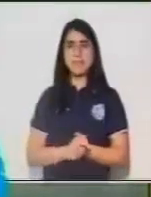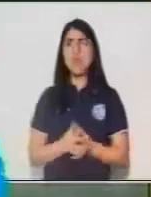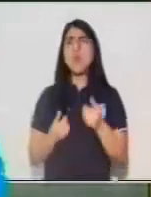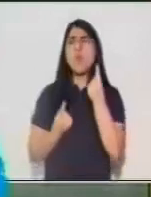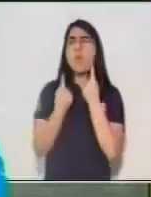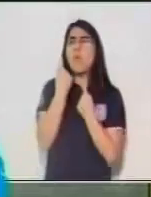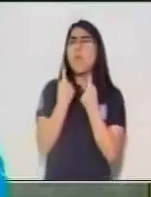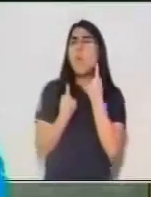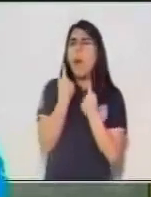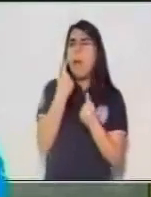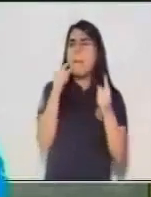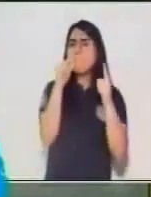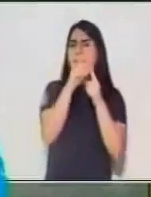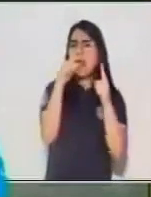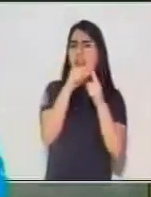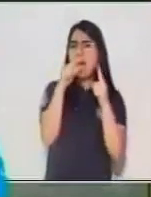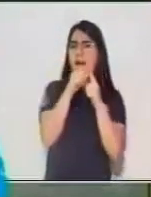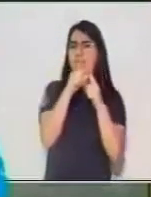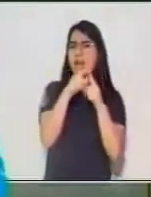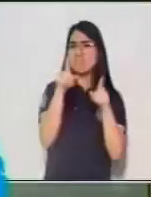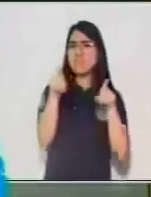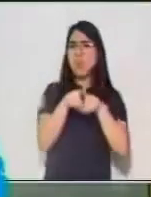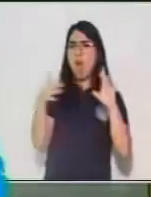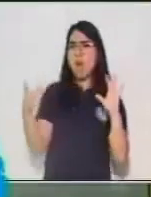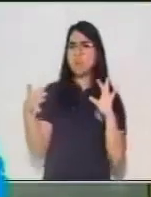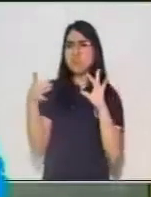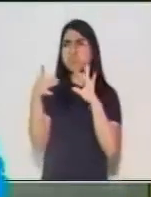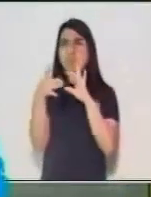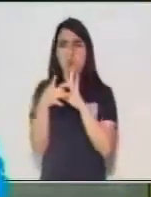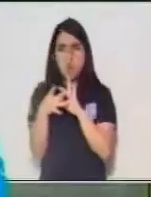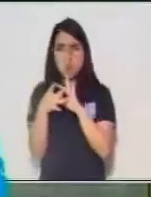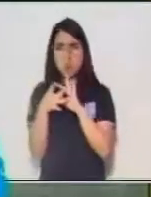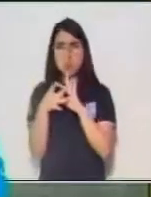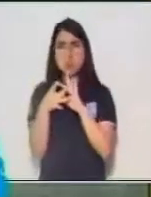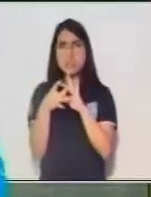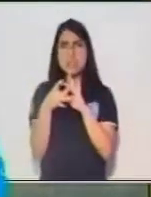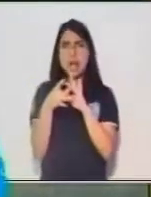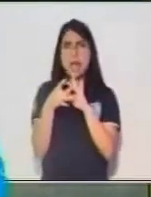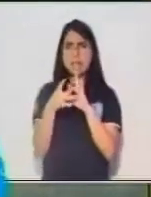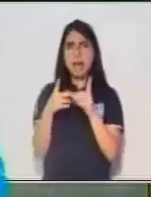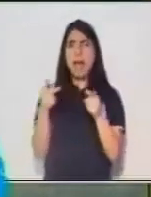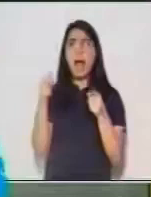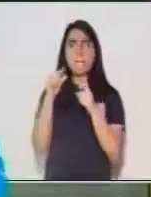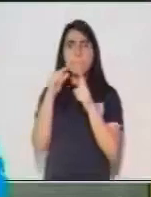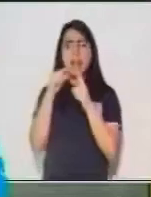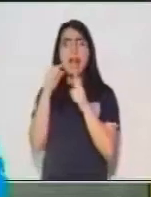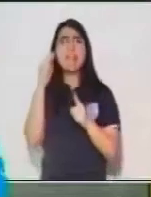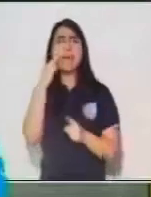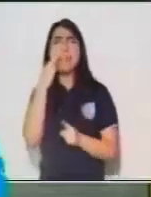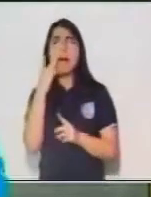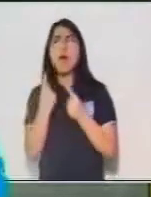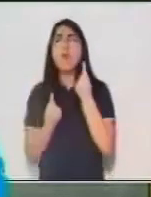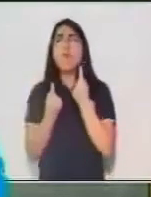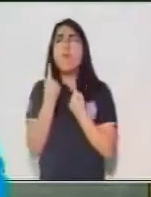al núcleo y no contiene un nexo y corresponde a género y a número?